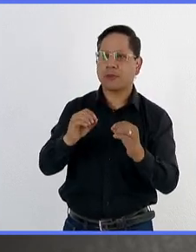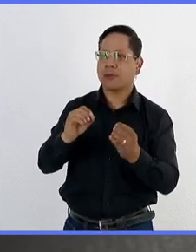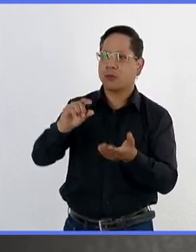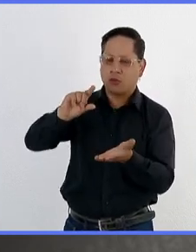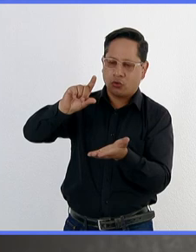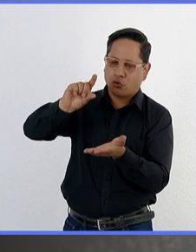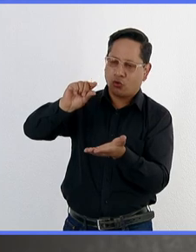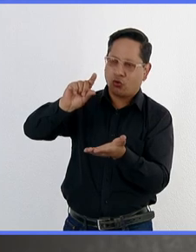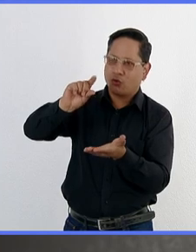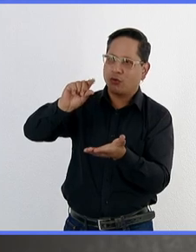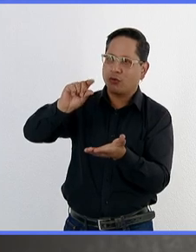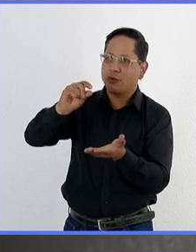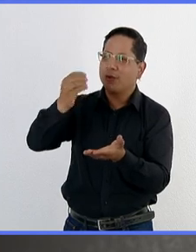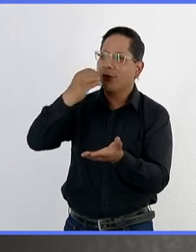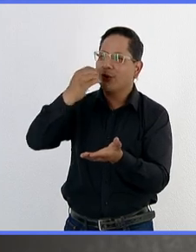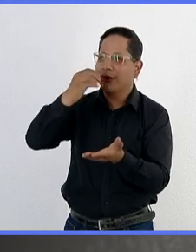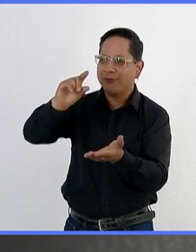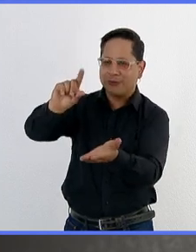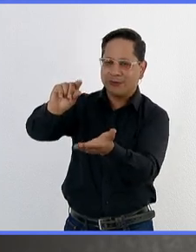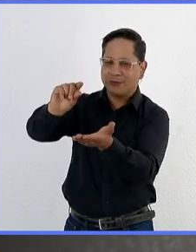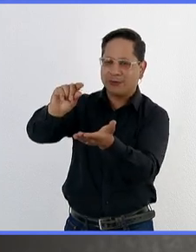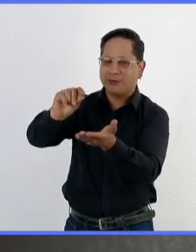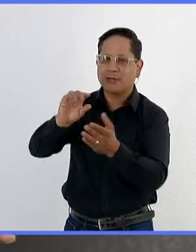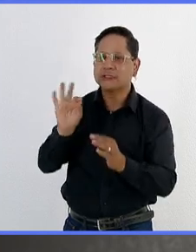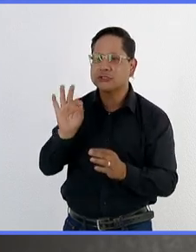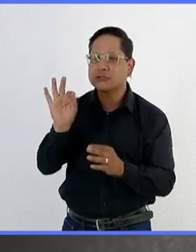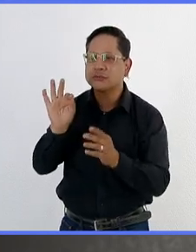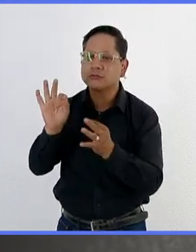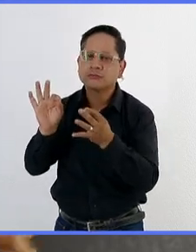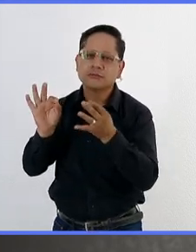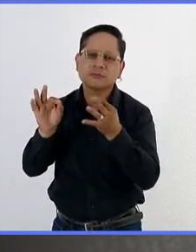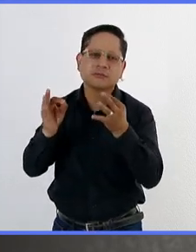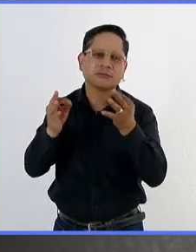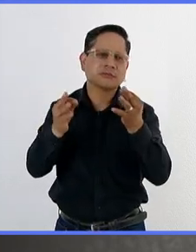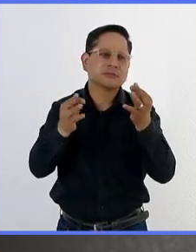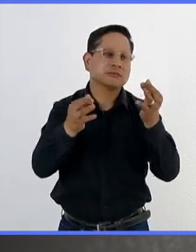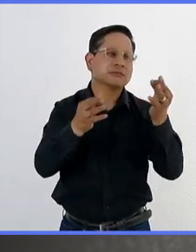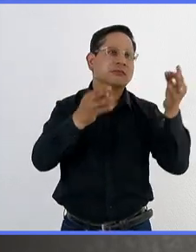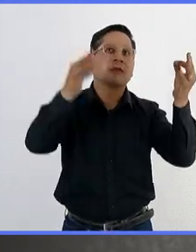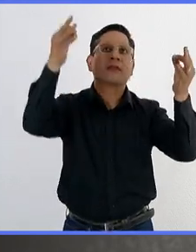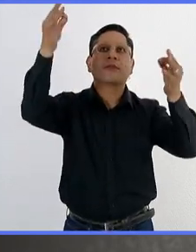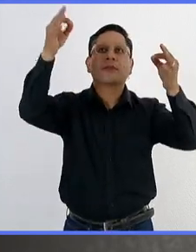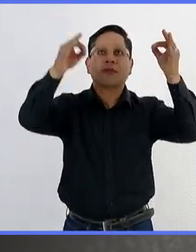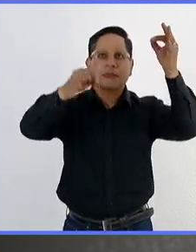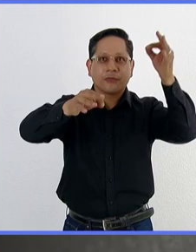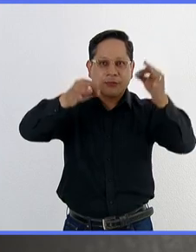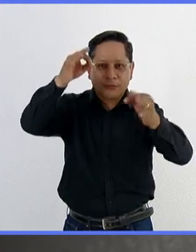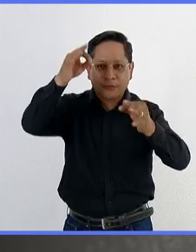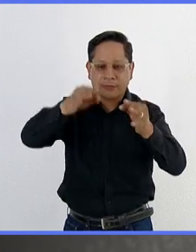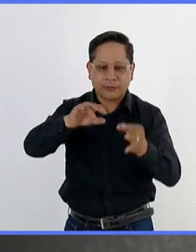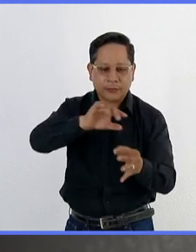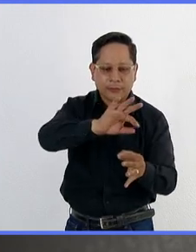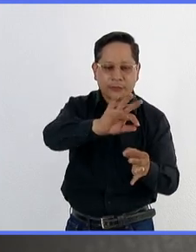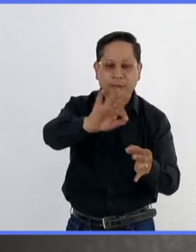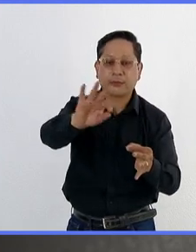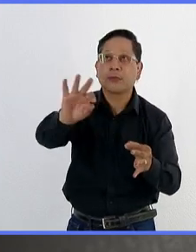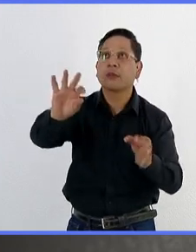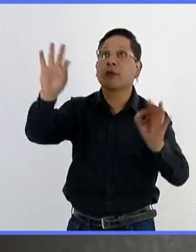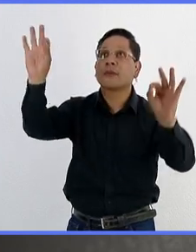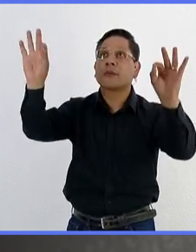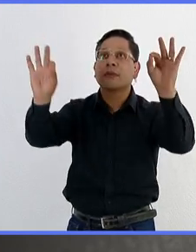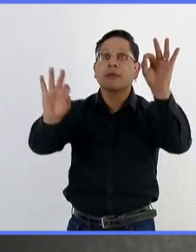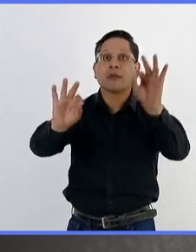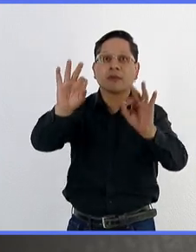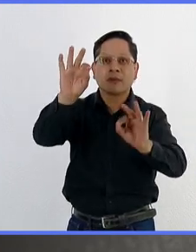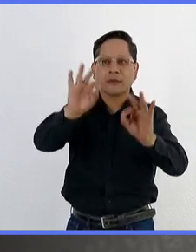atrayente alimenticio. Llega la mosquita, come, bajamos poblaciones, pero también estamos hablando